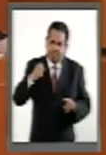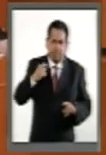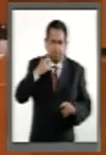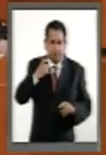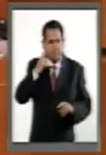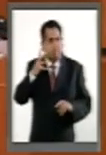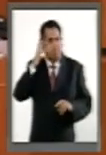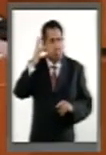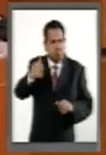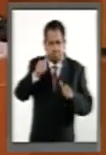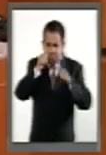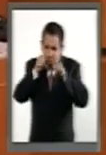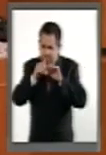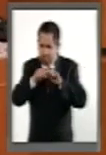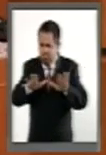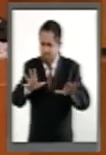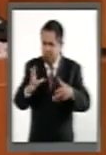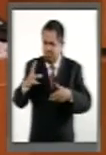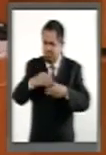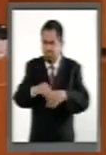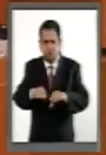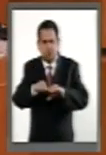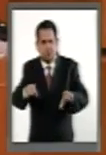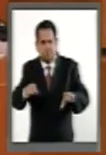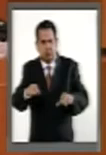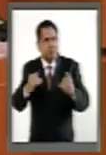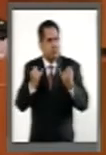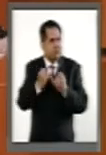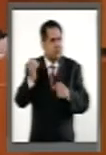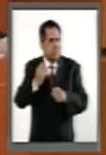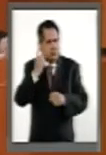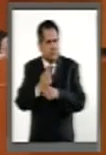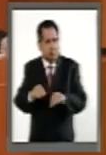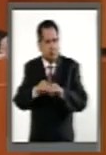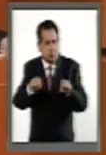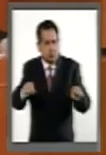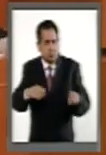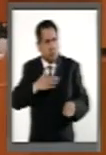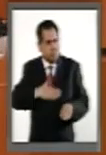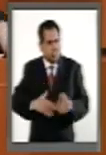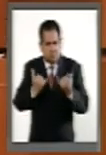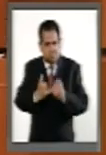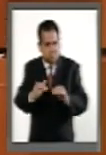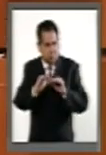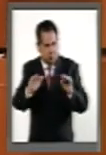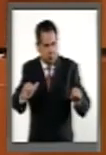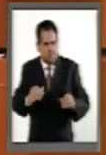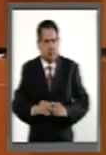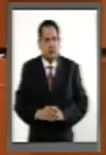inclusivo, con más oportunidades, más justo y equitativo.